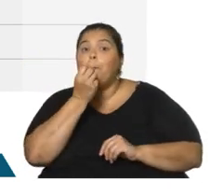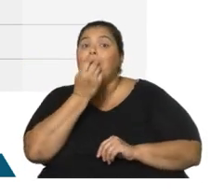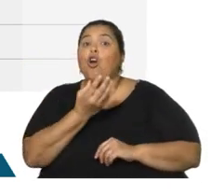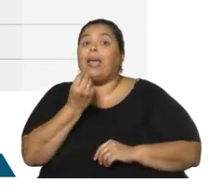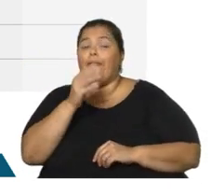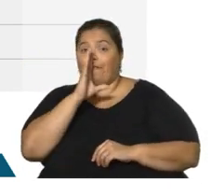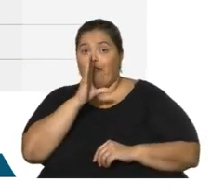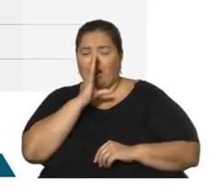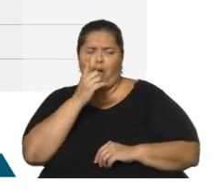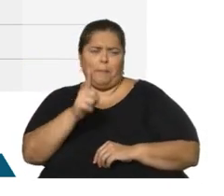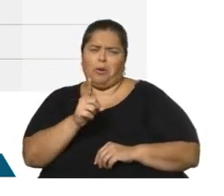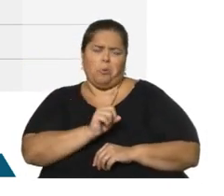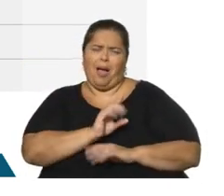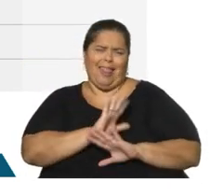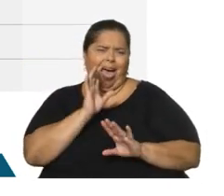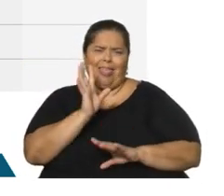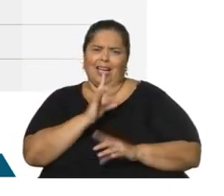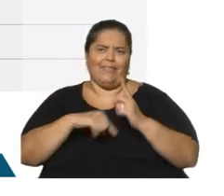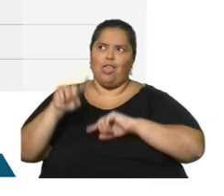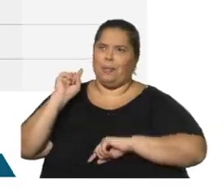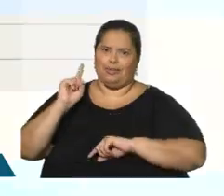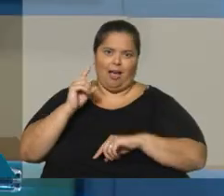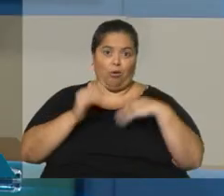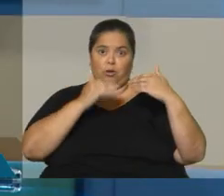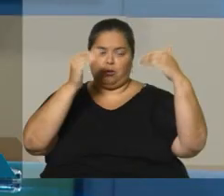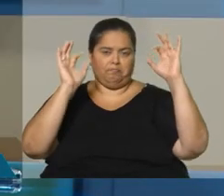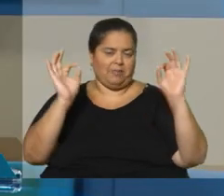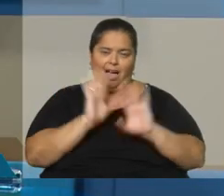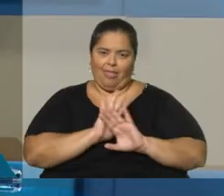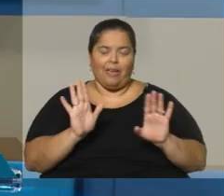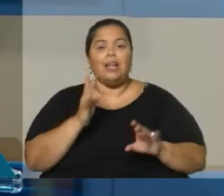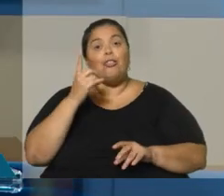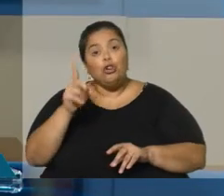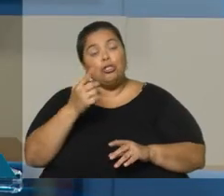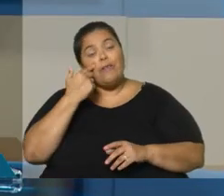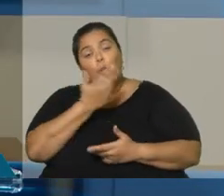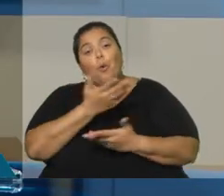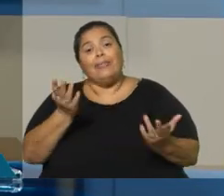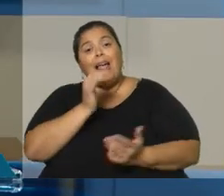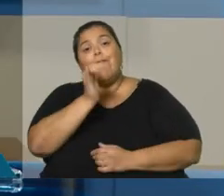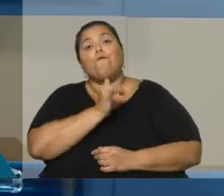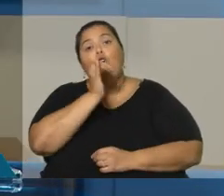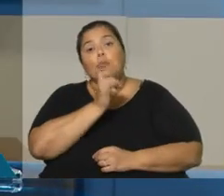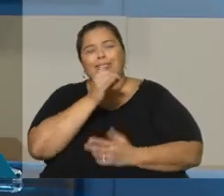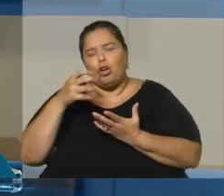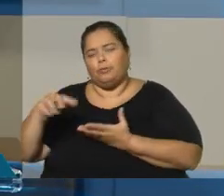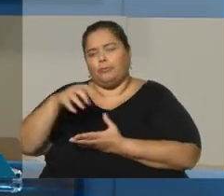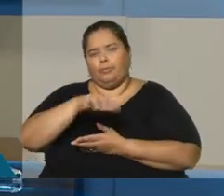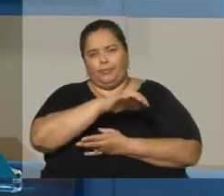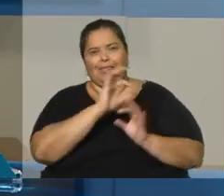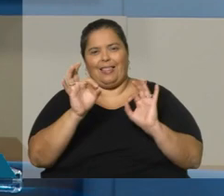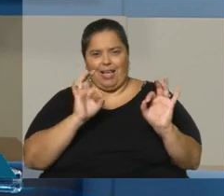poquito, pero está lejos del dinamismo del año anterior. Dicho esto, entonces, vamos a la información desagregada. Por ejemplo,